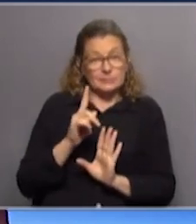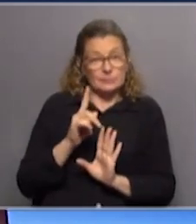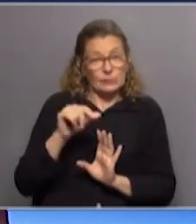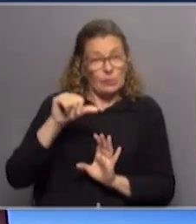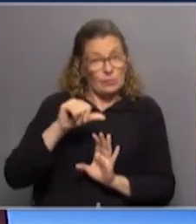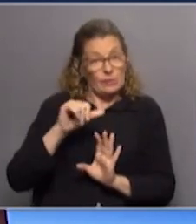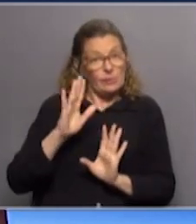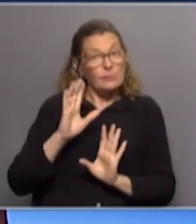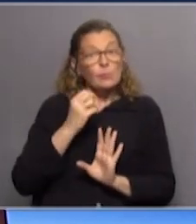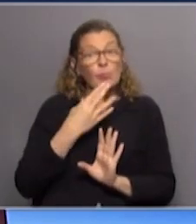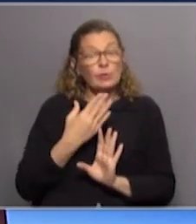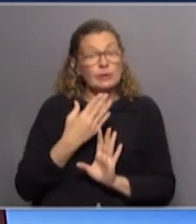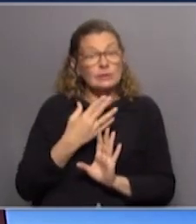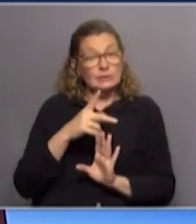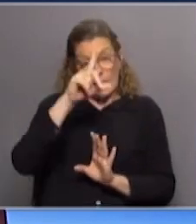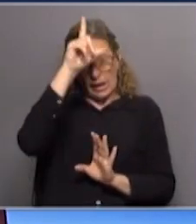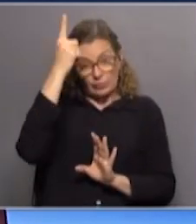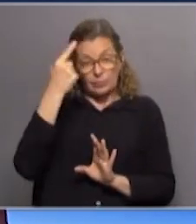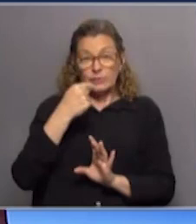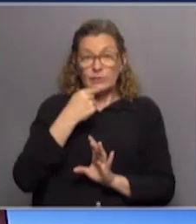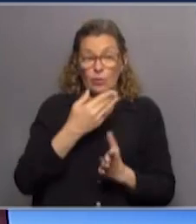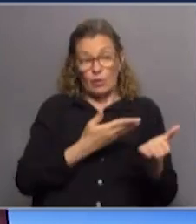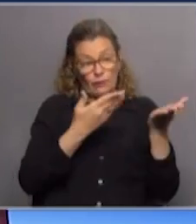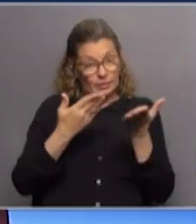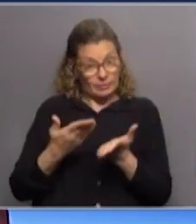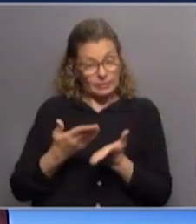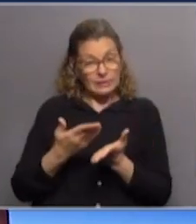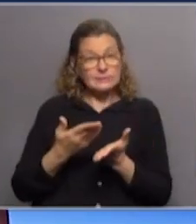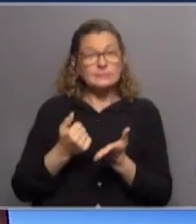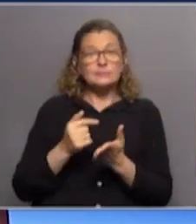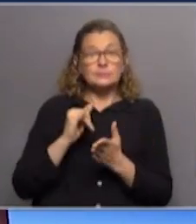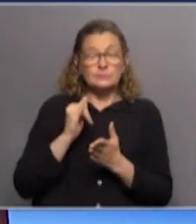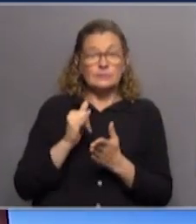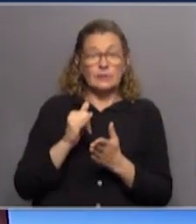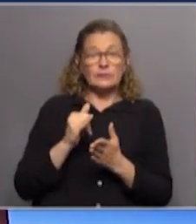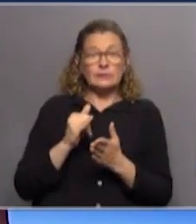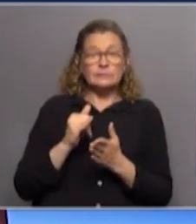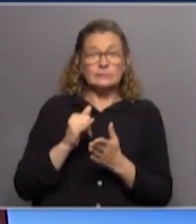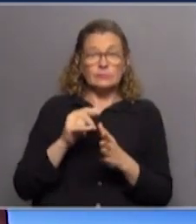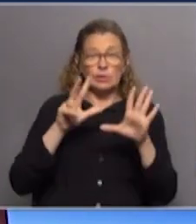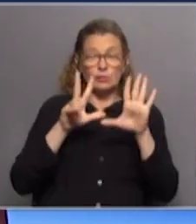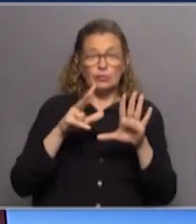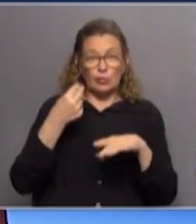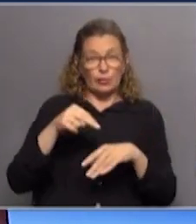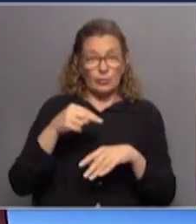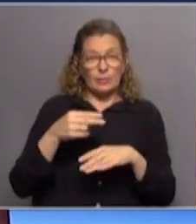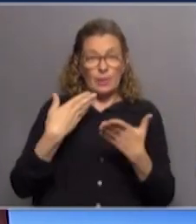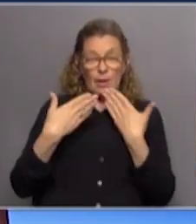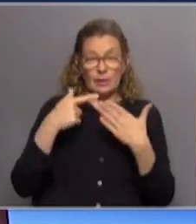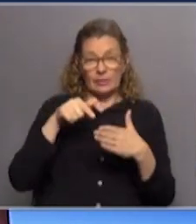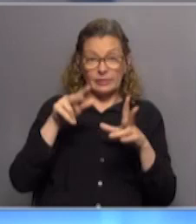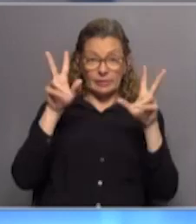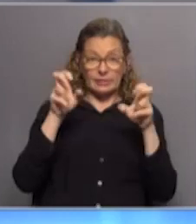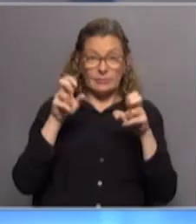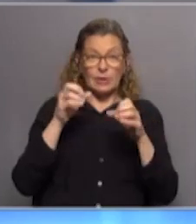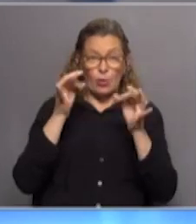tan mal en la pisada, porque Luis Lacalle Pogo anunció que los va a recibir, que va a recibir a Mercedes Vigil el 8 de noviembre para hablar sobre este